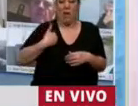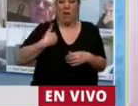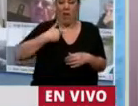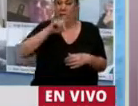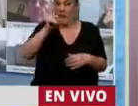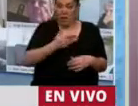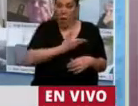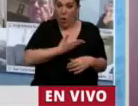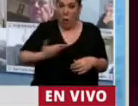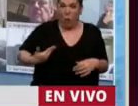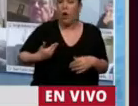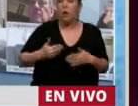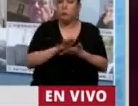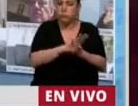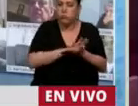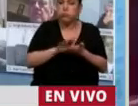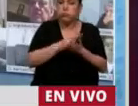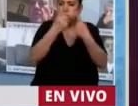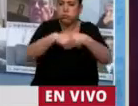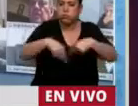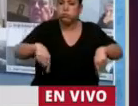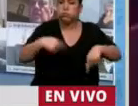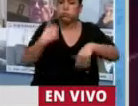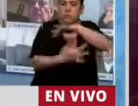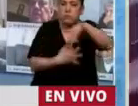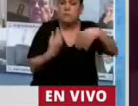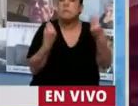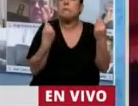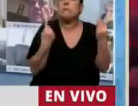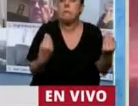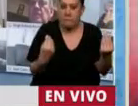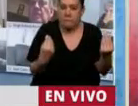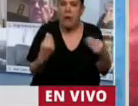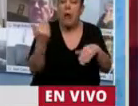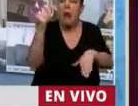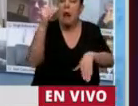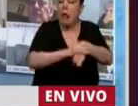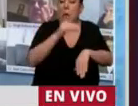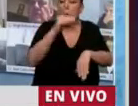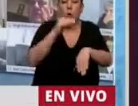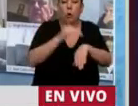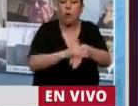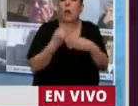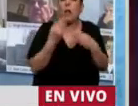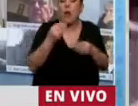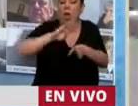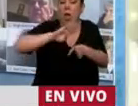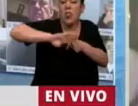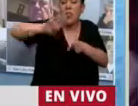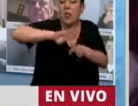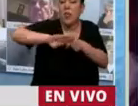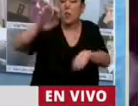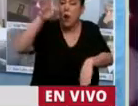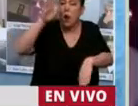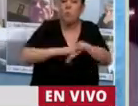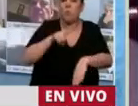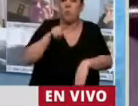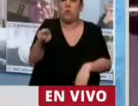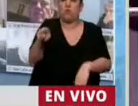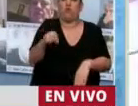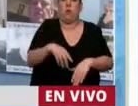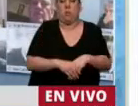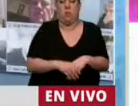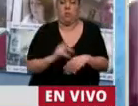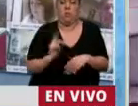este... A ver, no aceptan que la democracia o en democracia al que saca más votos es el que gobierna.